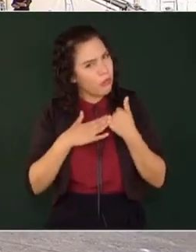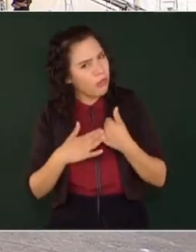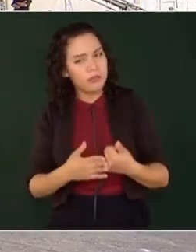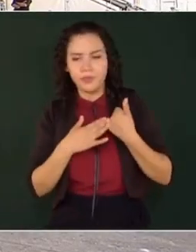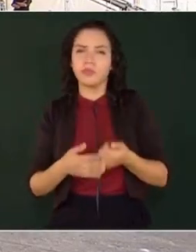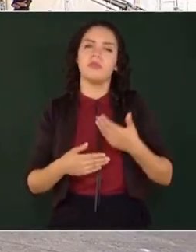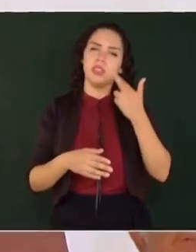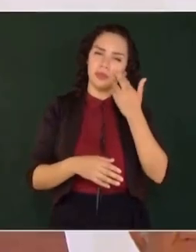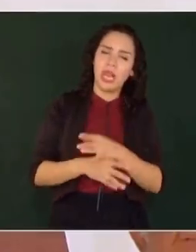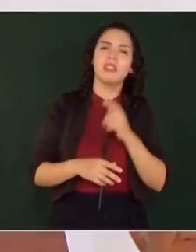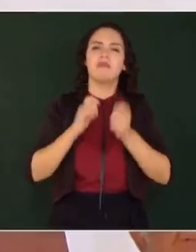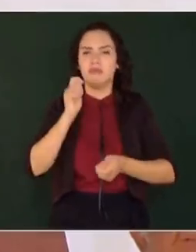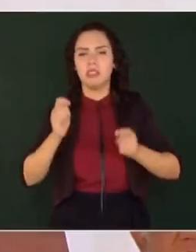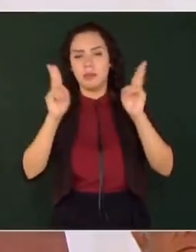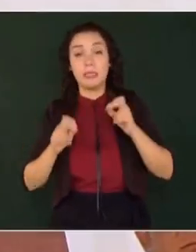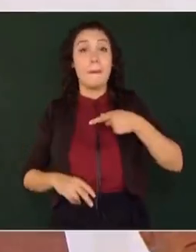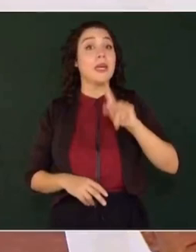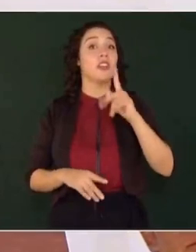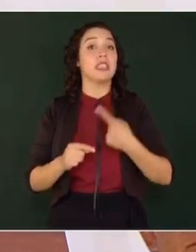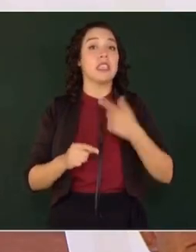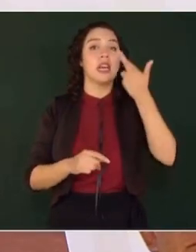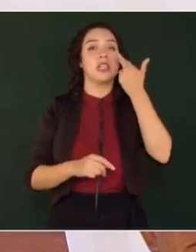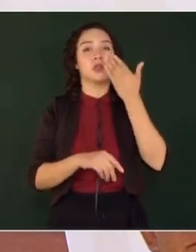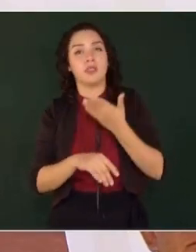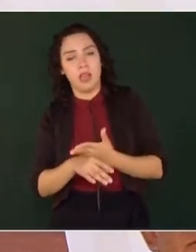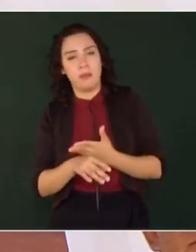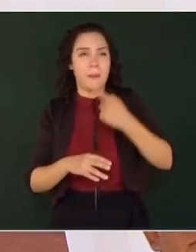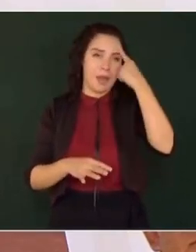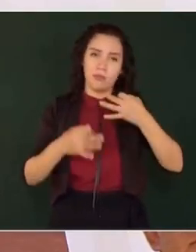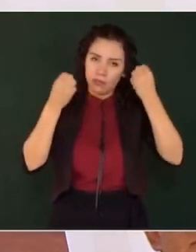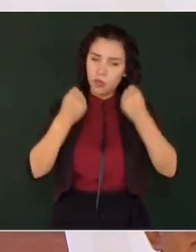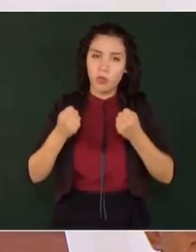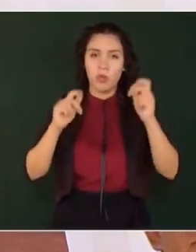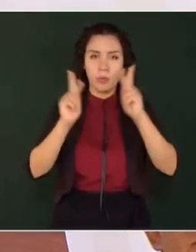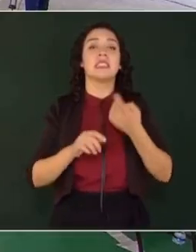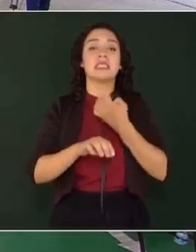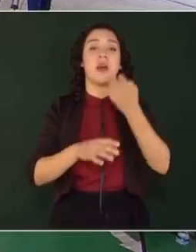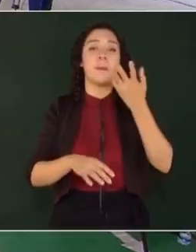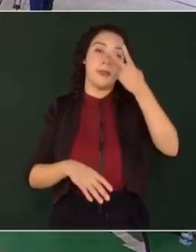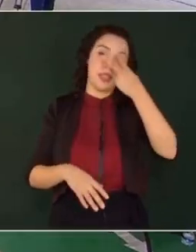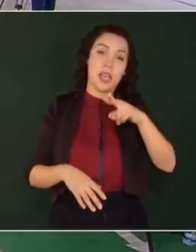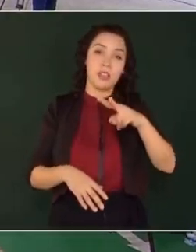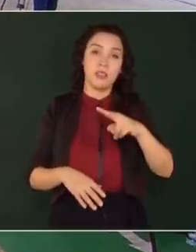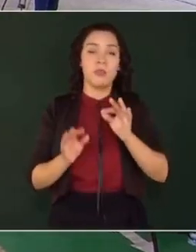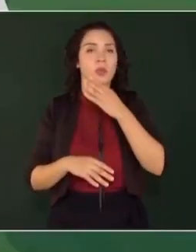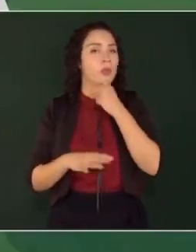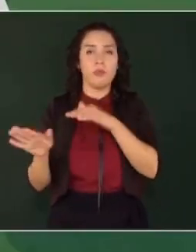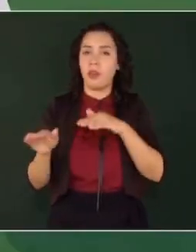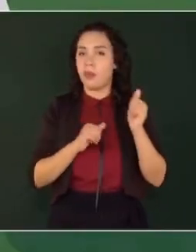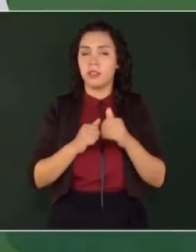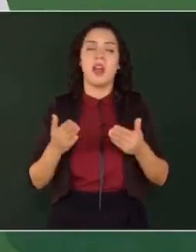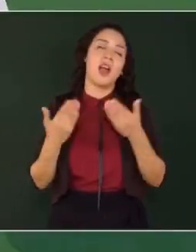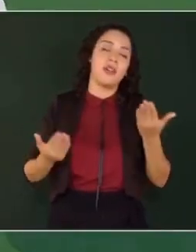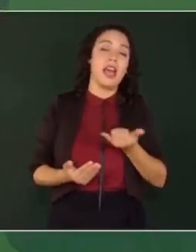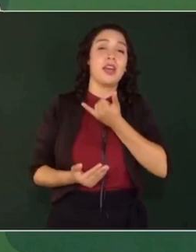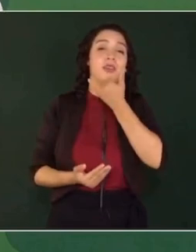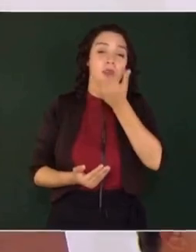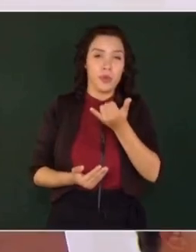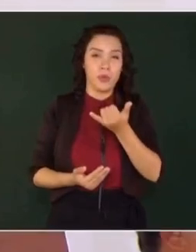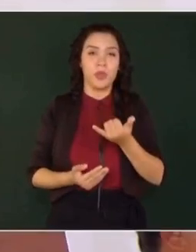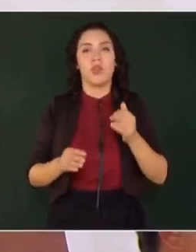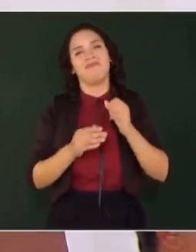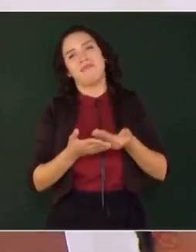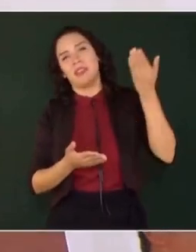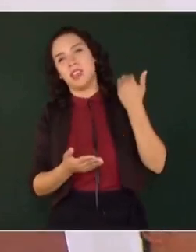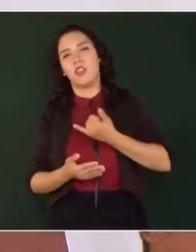todo lo que tiene que ver con la paz, pero la responsabilidad de garantizar la paz, la tranquilidad, es del Estado mexicano. Y no podemos renunciar a eso. El error, entre otros